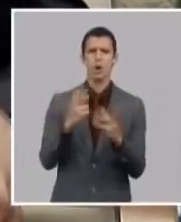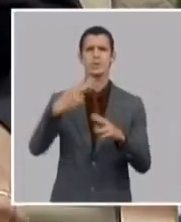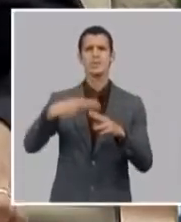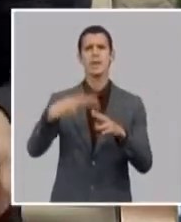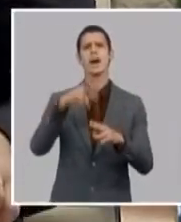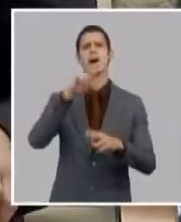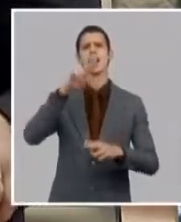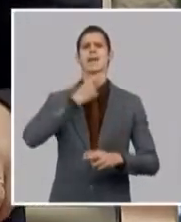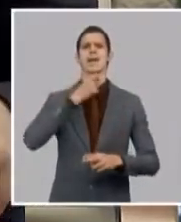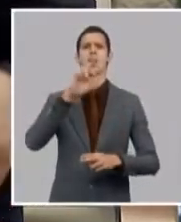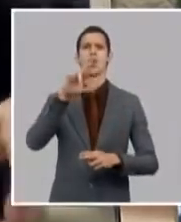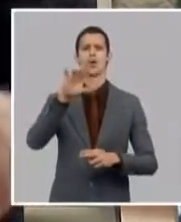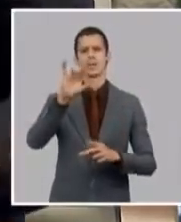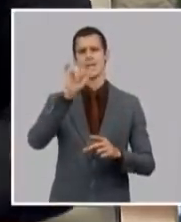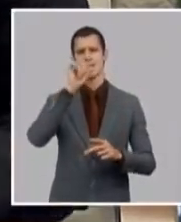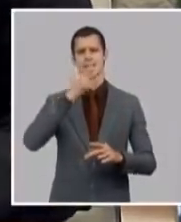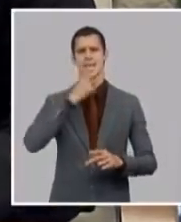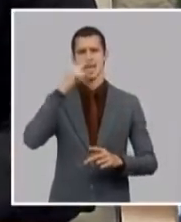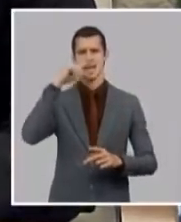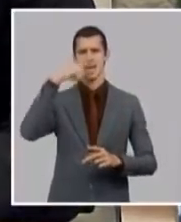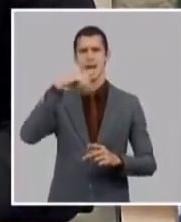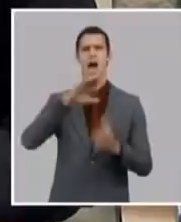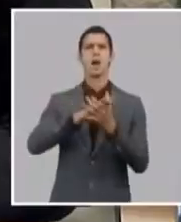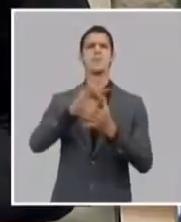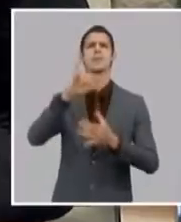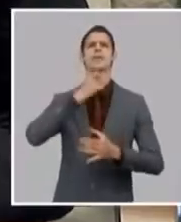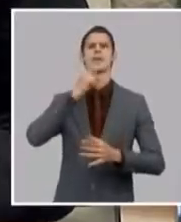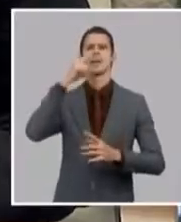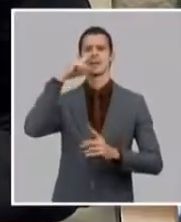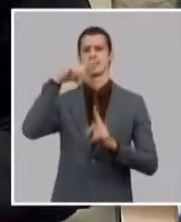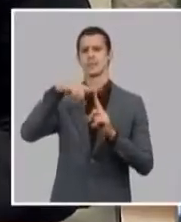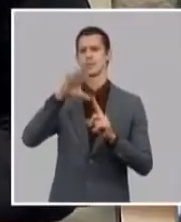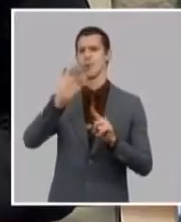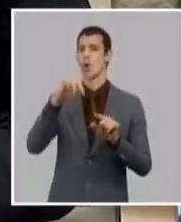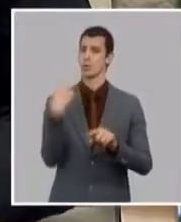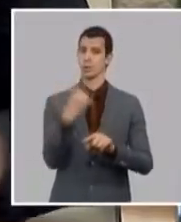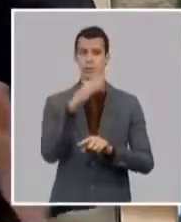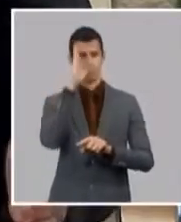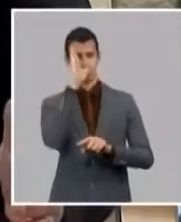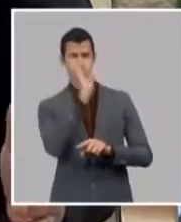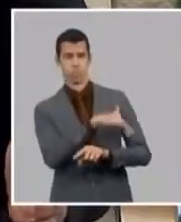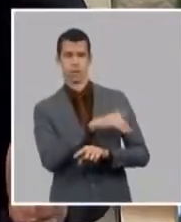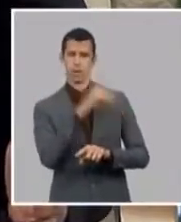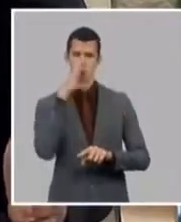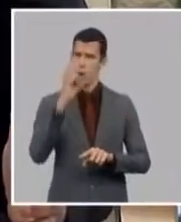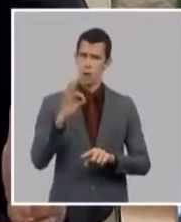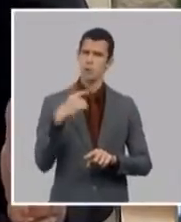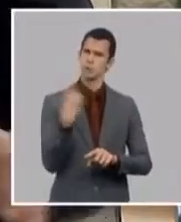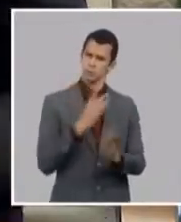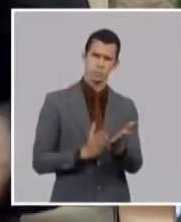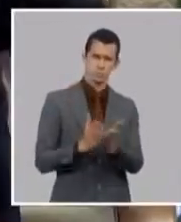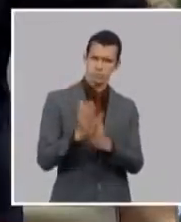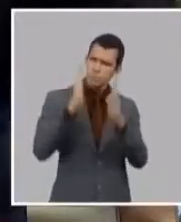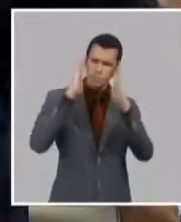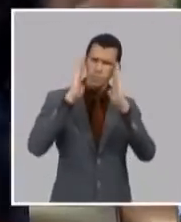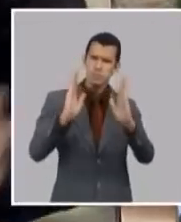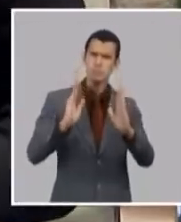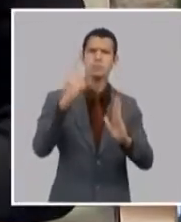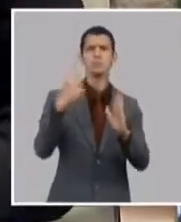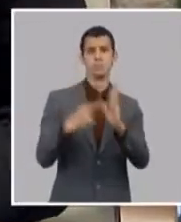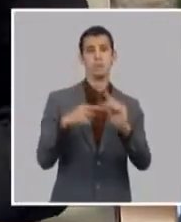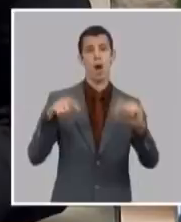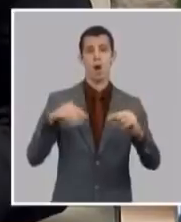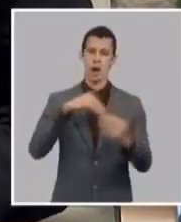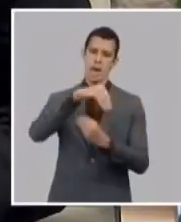asuntos que se han levantado y que requieren una decisión y también los actores económicos de lo cual incluso